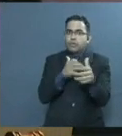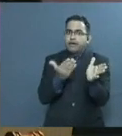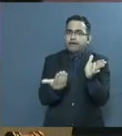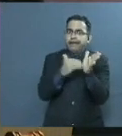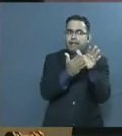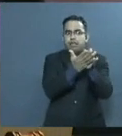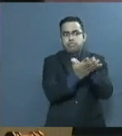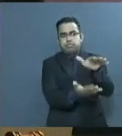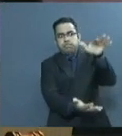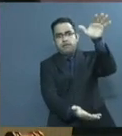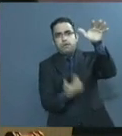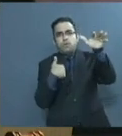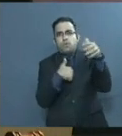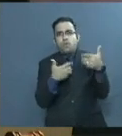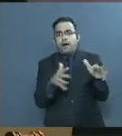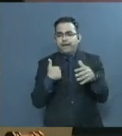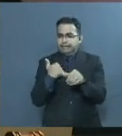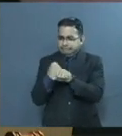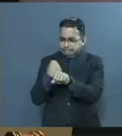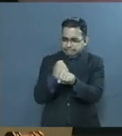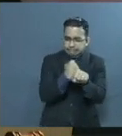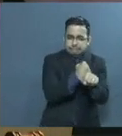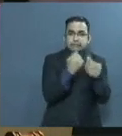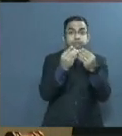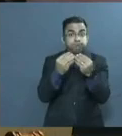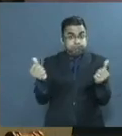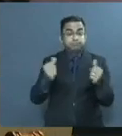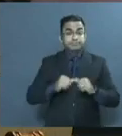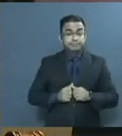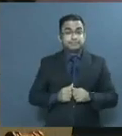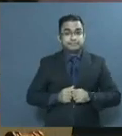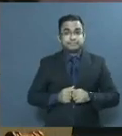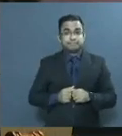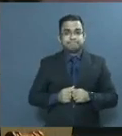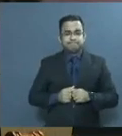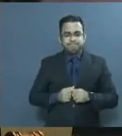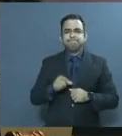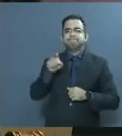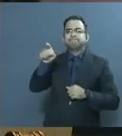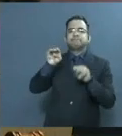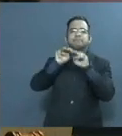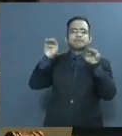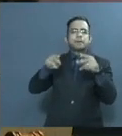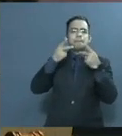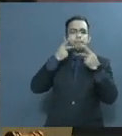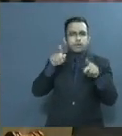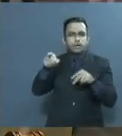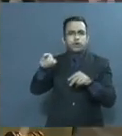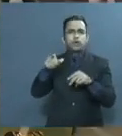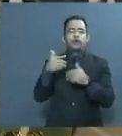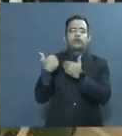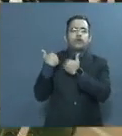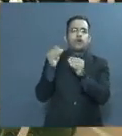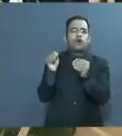con esta situación. La labor coordinada con el Ministerio Público y la Oficina Nacional de Defensa Pública